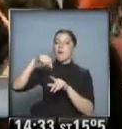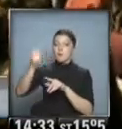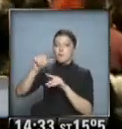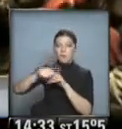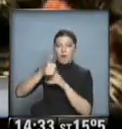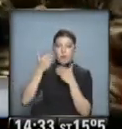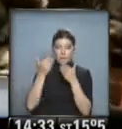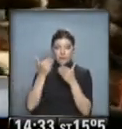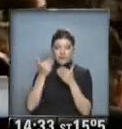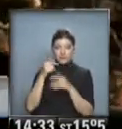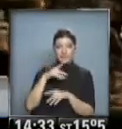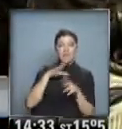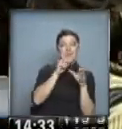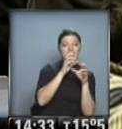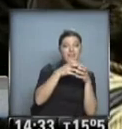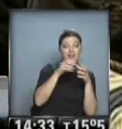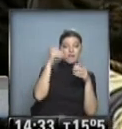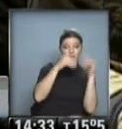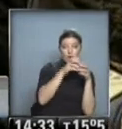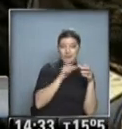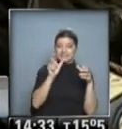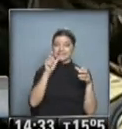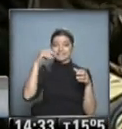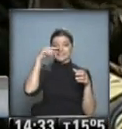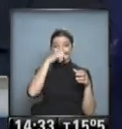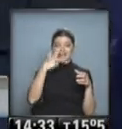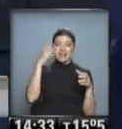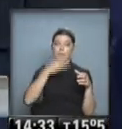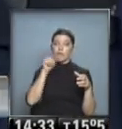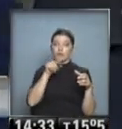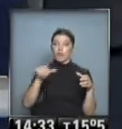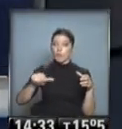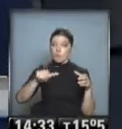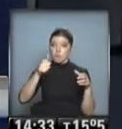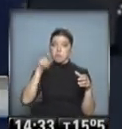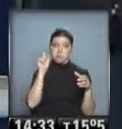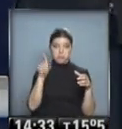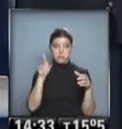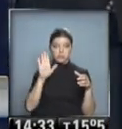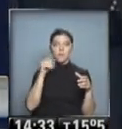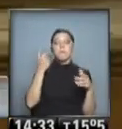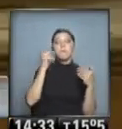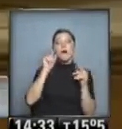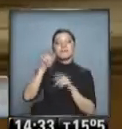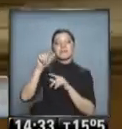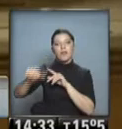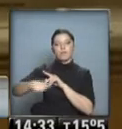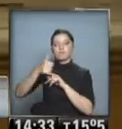El 73% de los votos que obtuvo en las primarias la configuran como una candidata imparable.